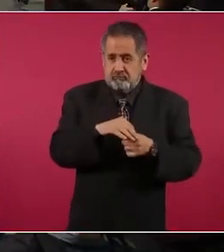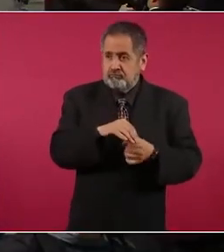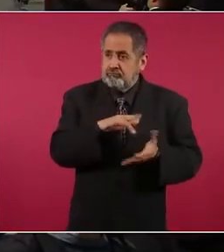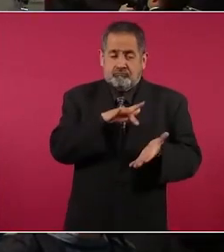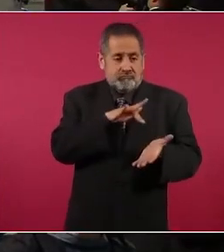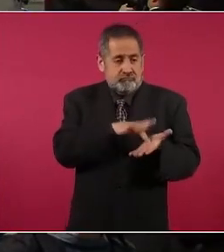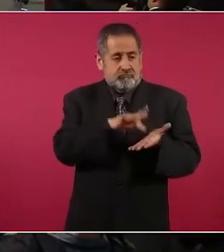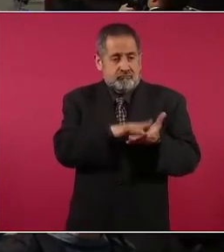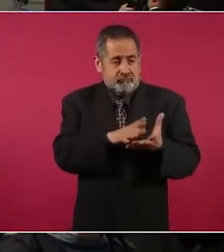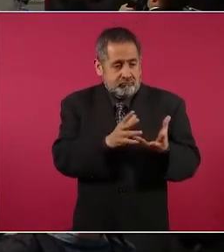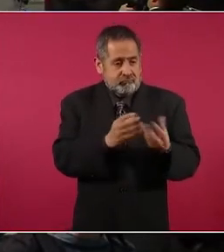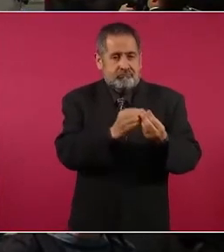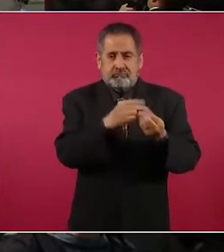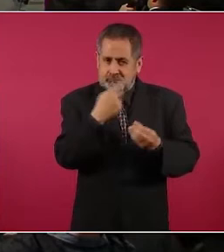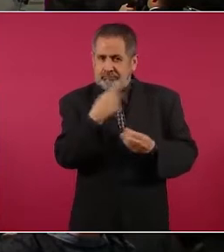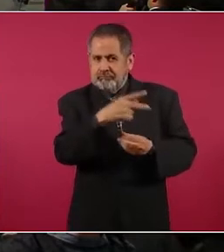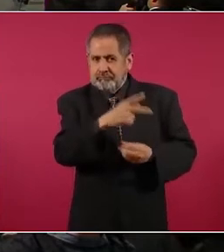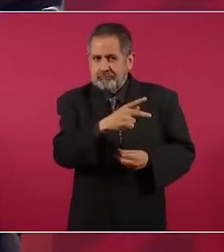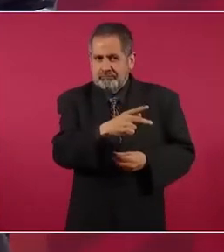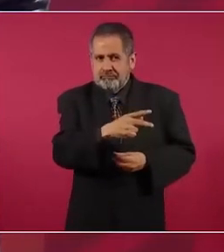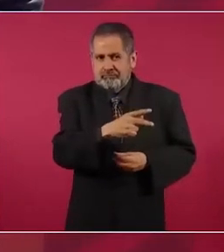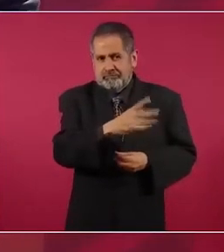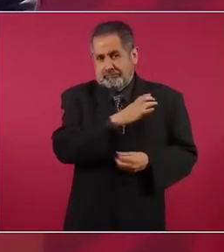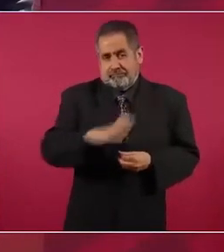a la candidata de su partido.